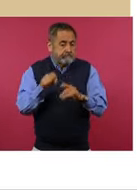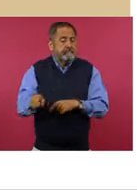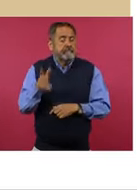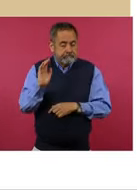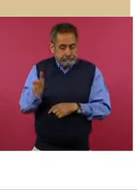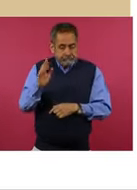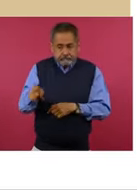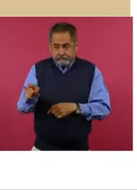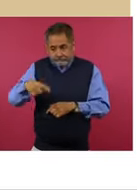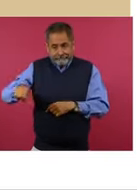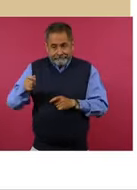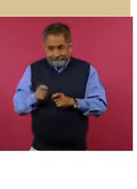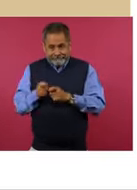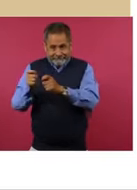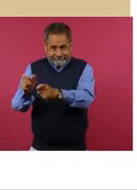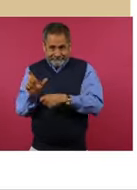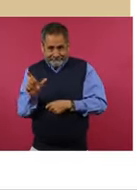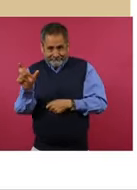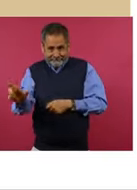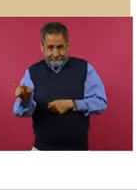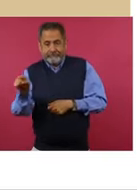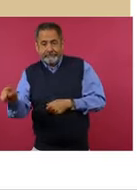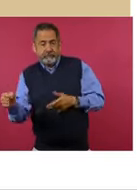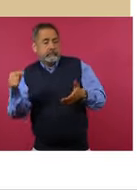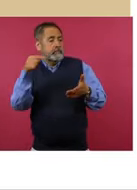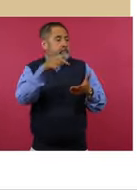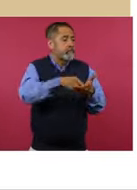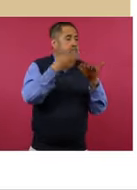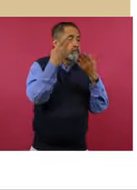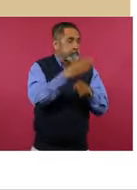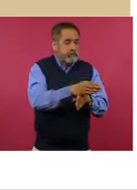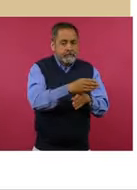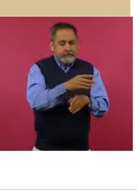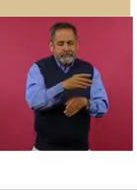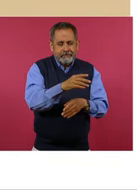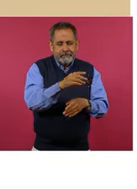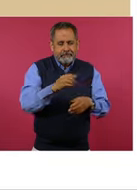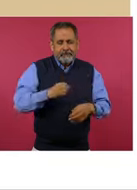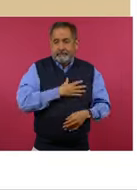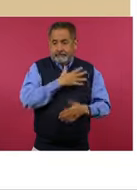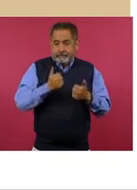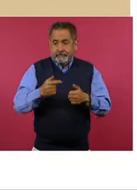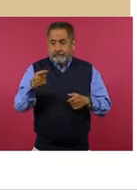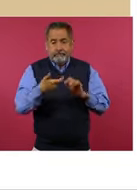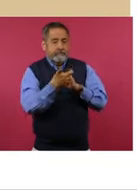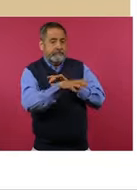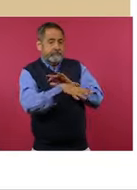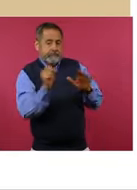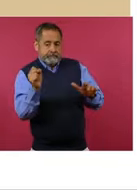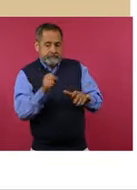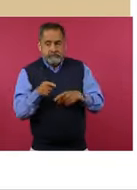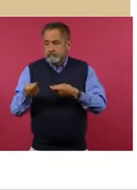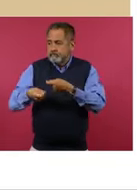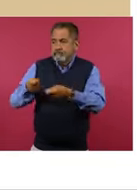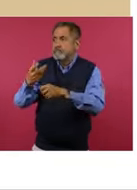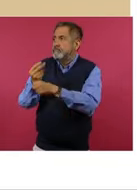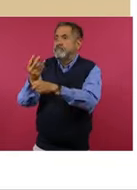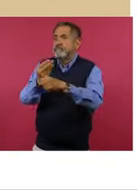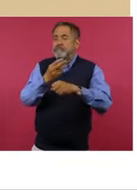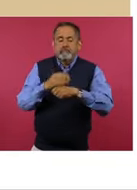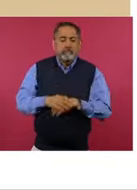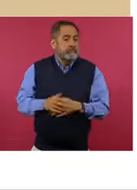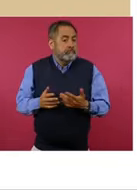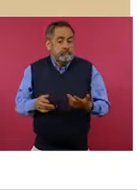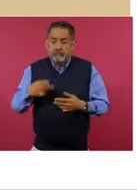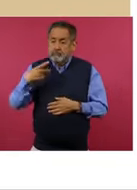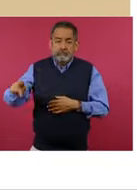Banco del Bienestar, de los recursos que la propia asamblea, la propia comunidad. Y algo muy importante, nadie les puede decir, ni